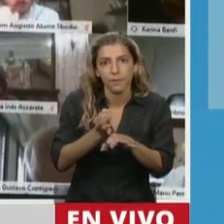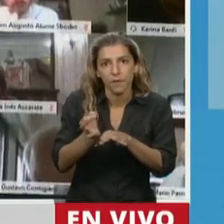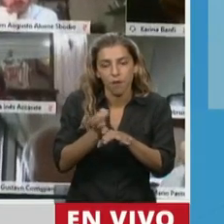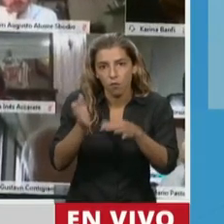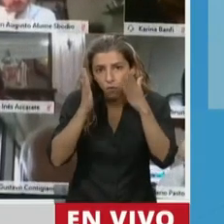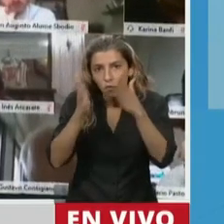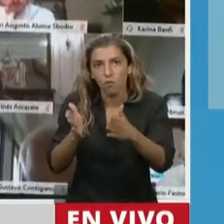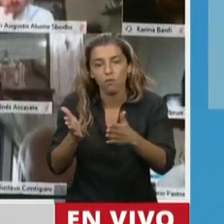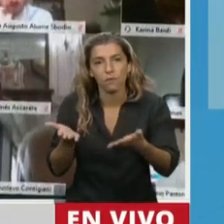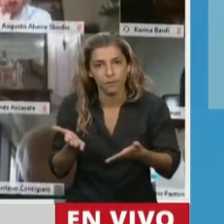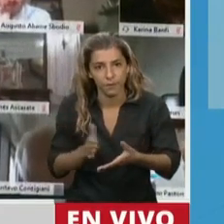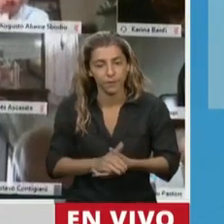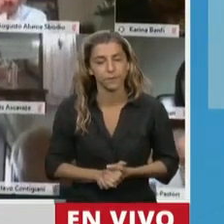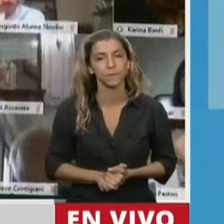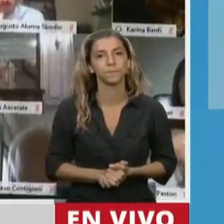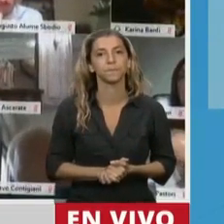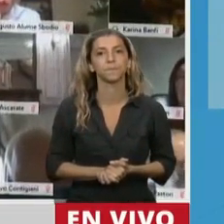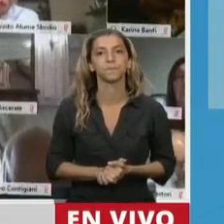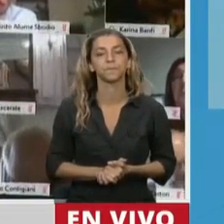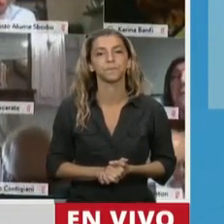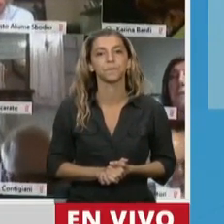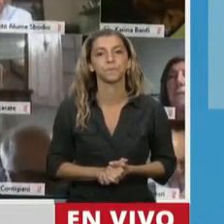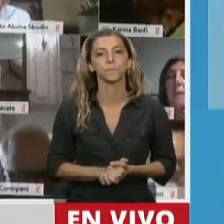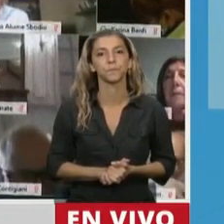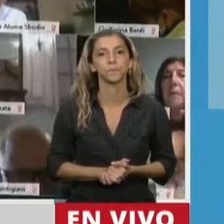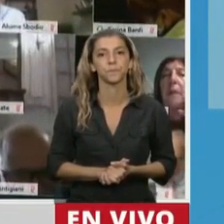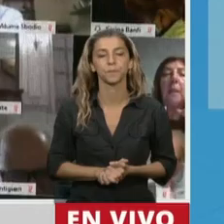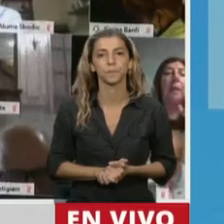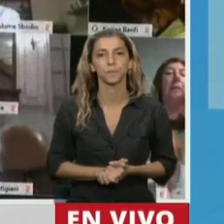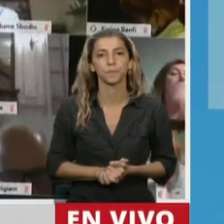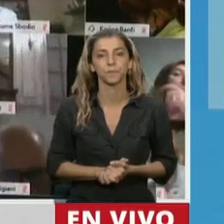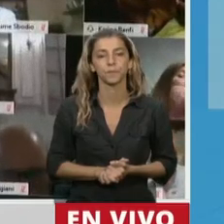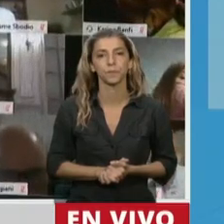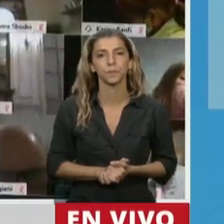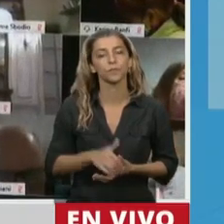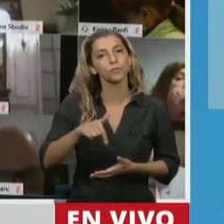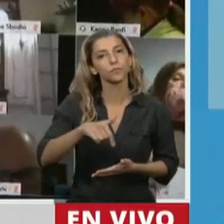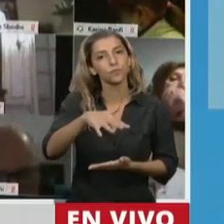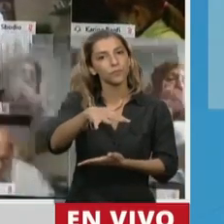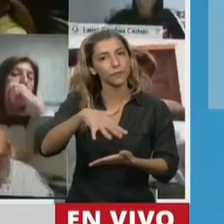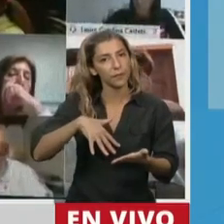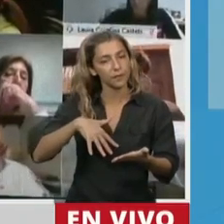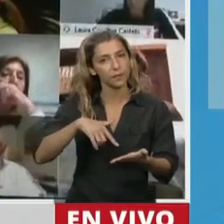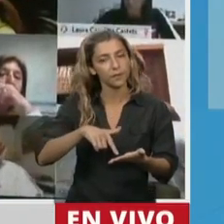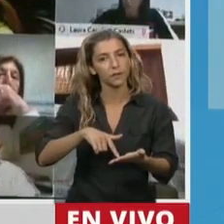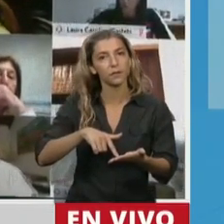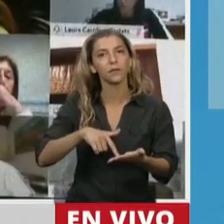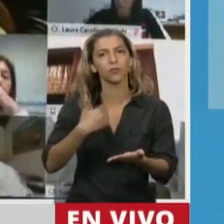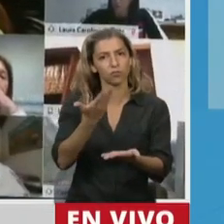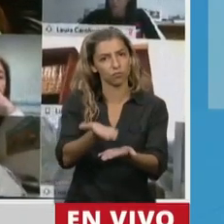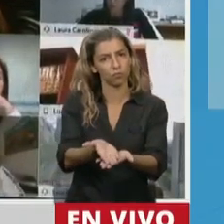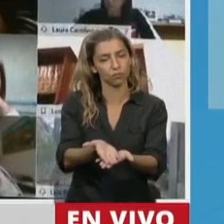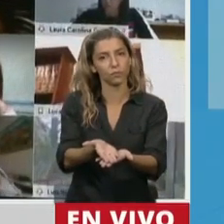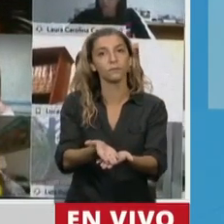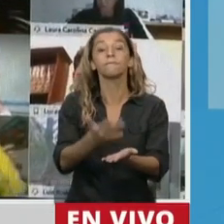pedagógica docente en esta nueva modalidad. El texto que hoy sancionamos incorpora